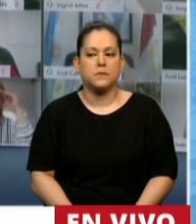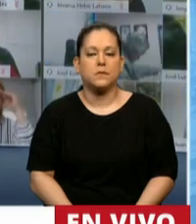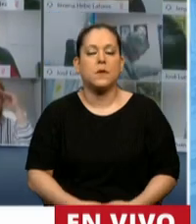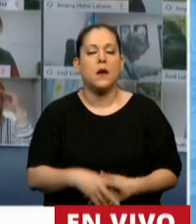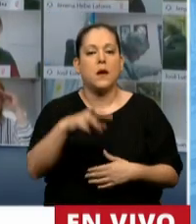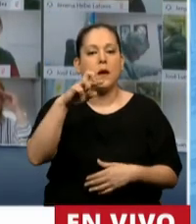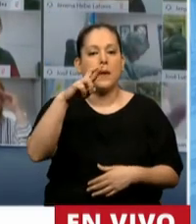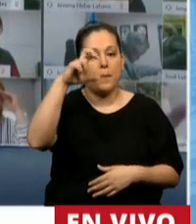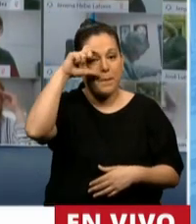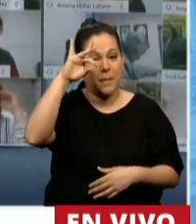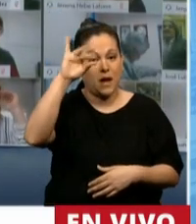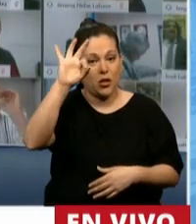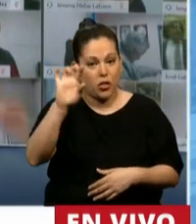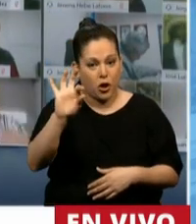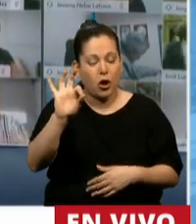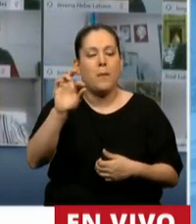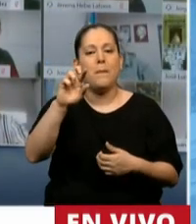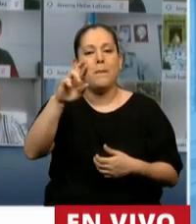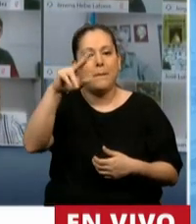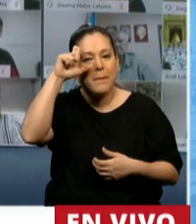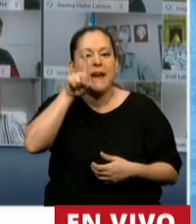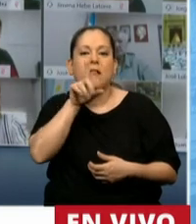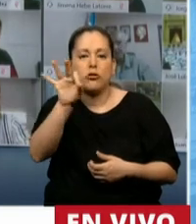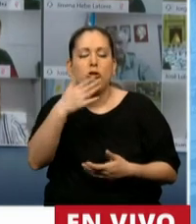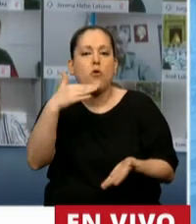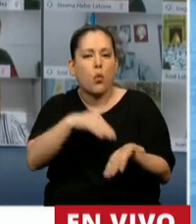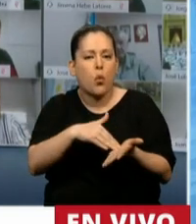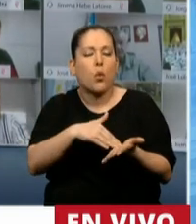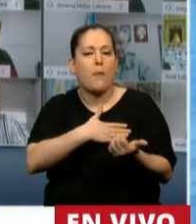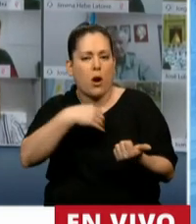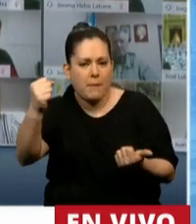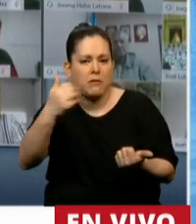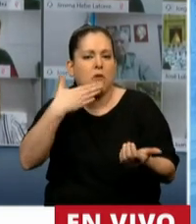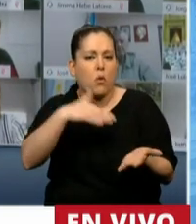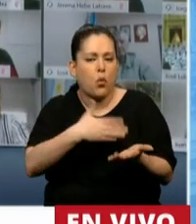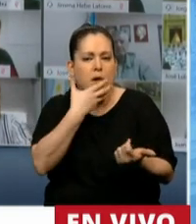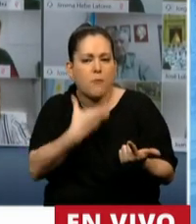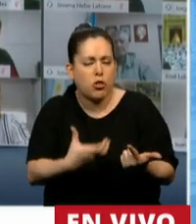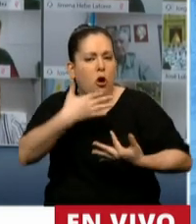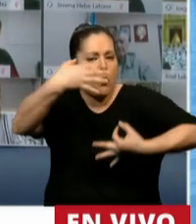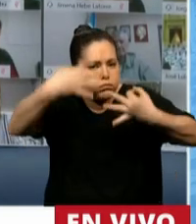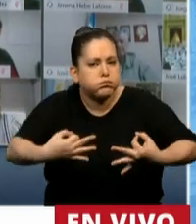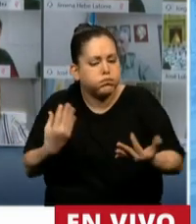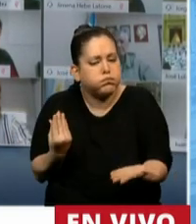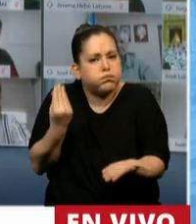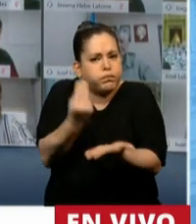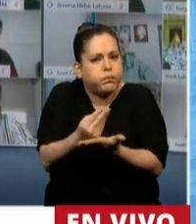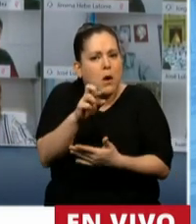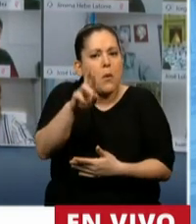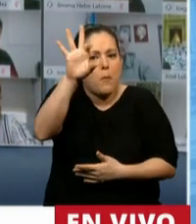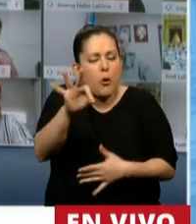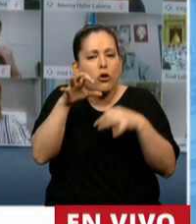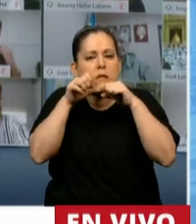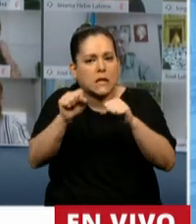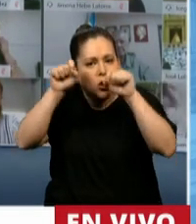Pedro Javier Preto, juráis a la patria, por Dios, desempeñar fiel y debidamente el cargo de Prosecretario de la